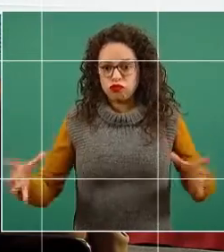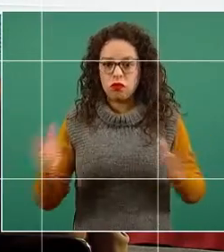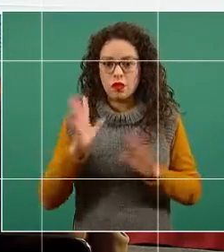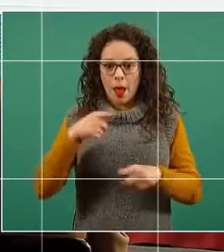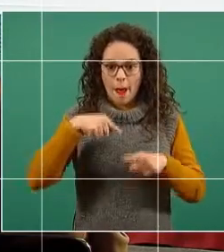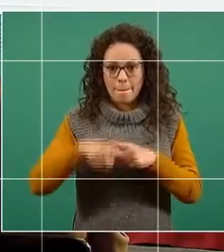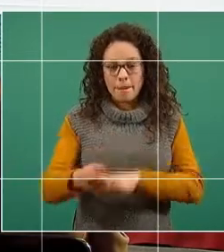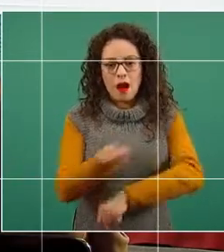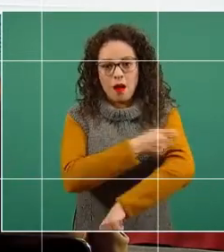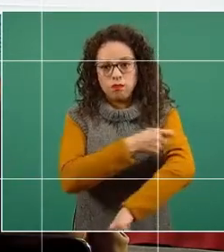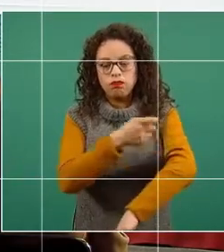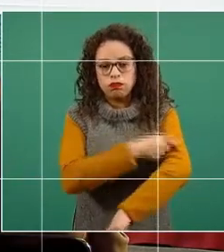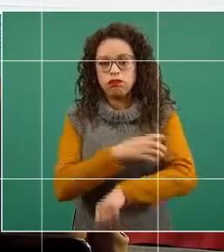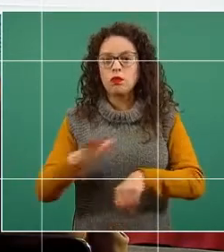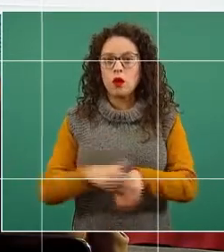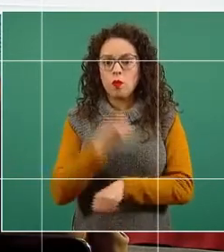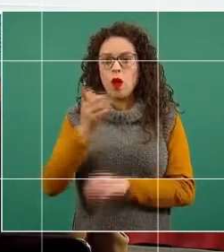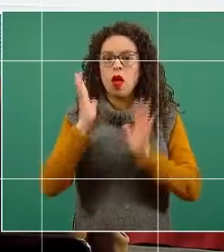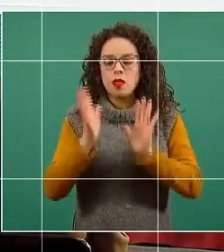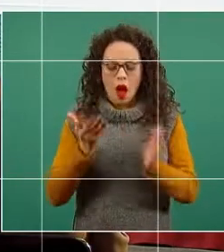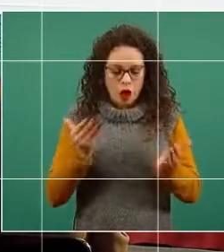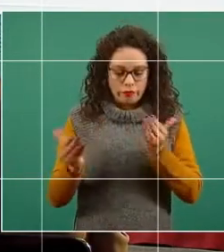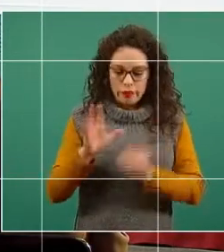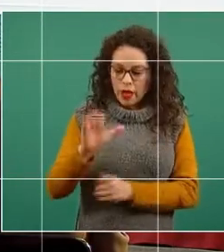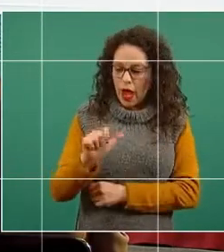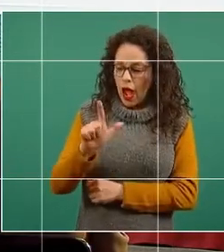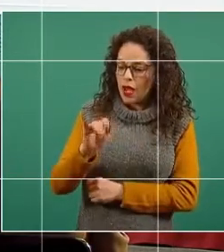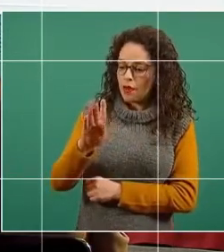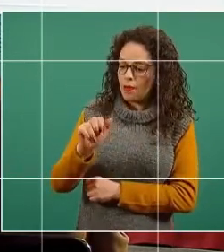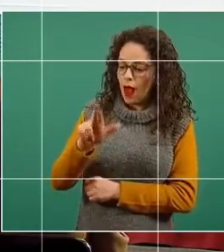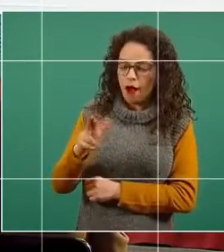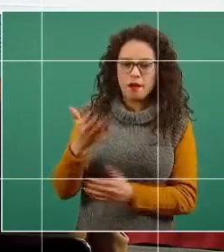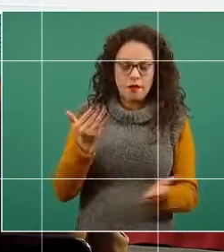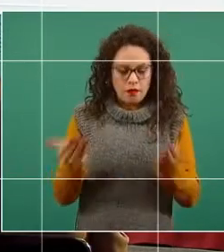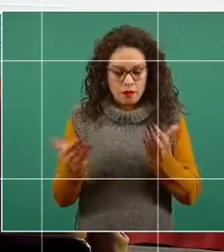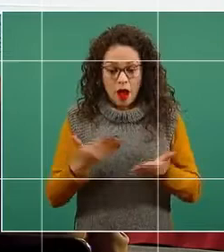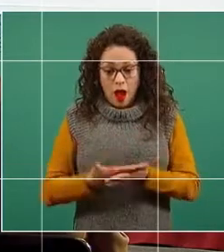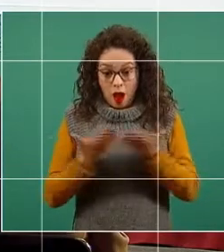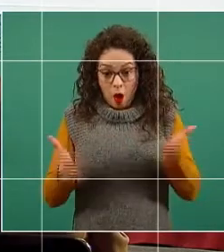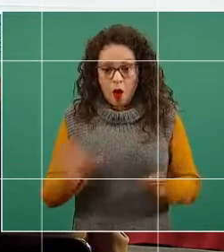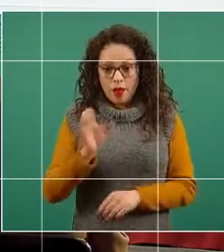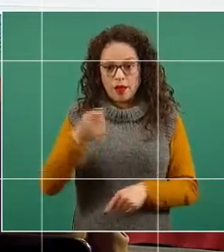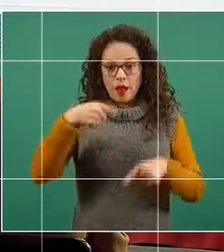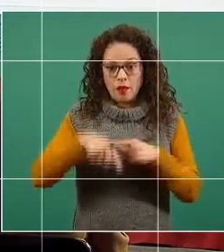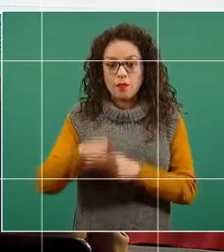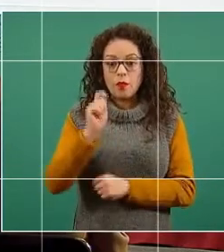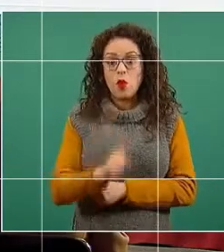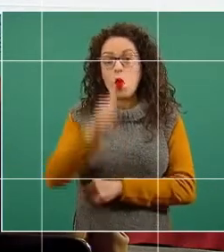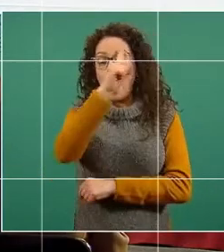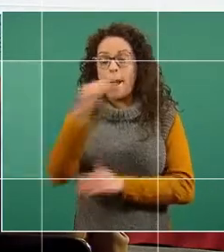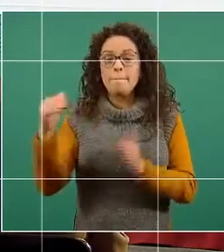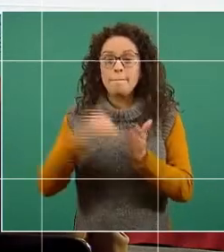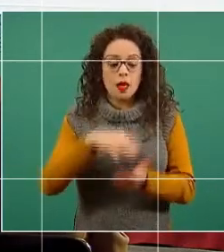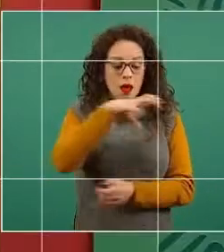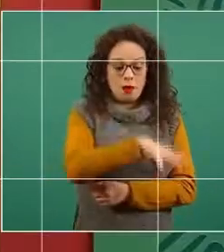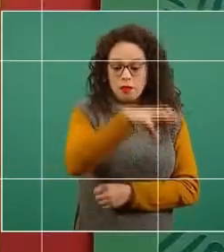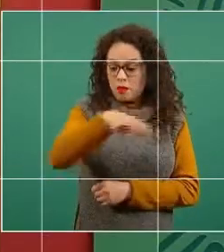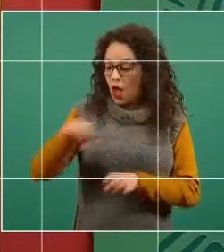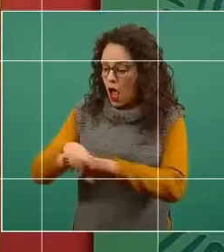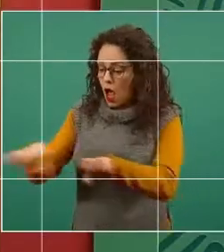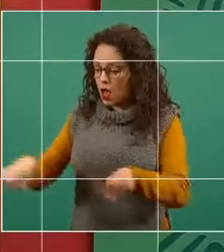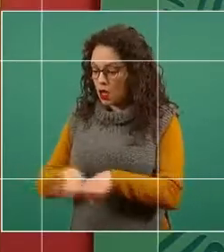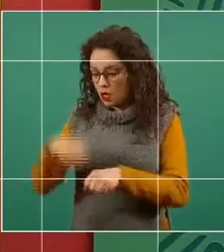porque logramos calibrar el operativo y hoy estamos vacunando con mil brigadas de vacunación.